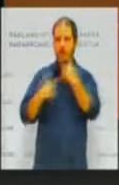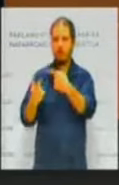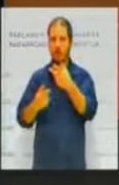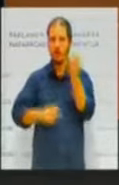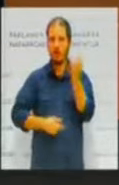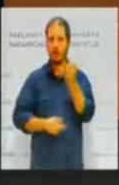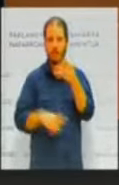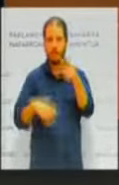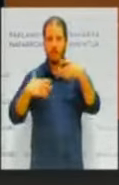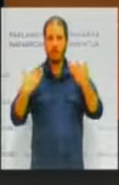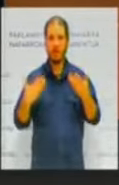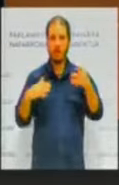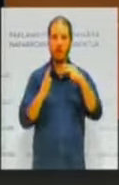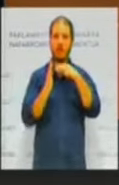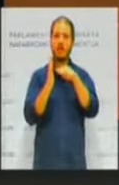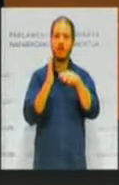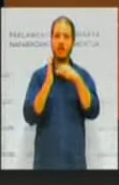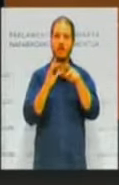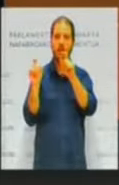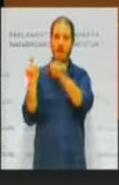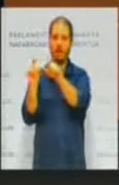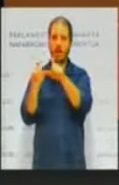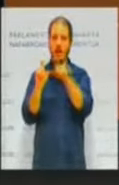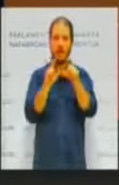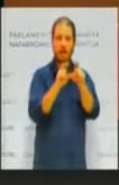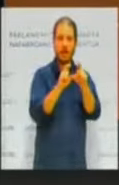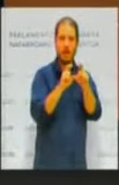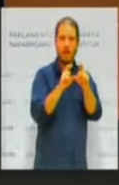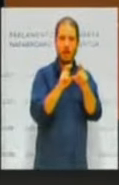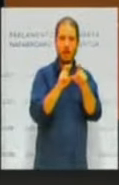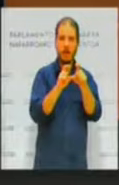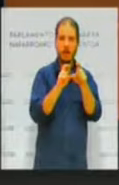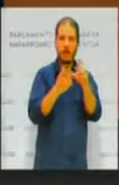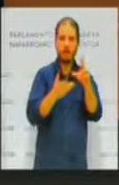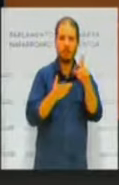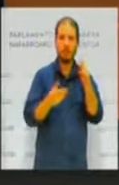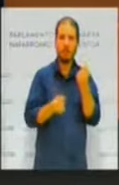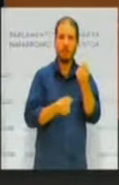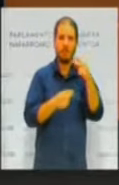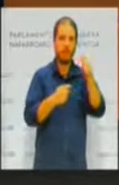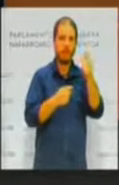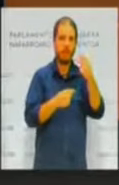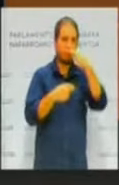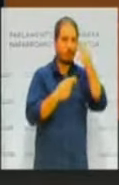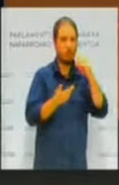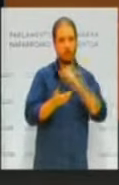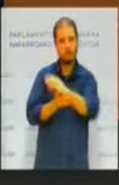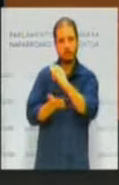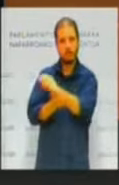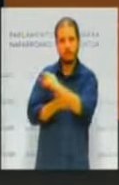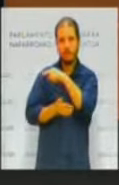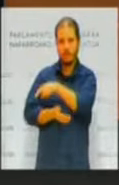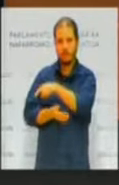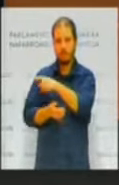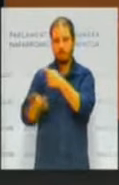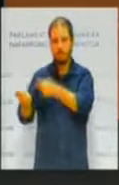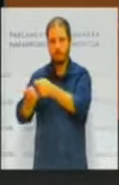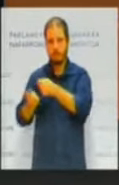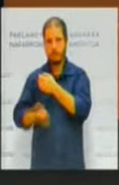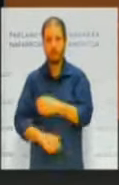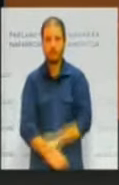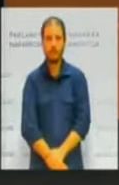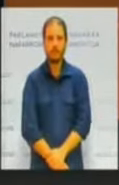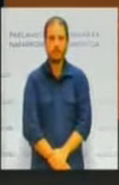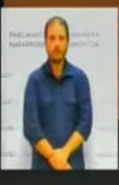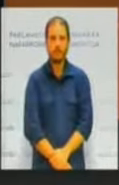esa transparencia a las entidades que se financian con recursos públicos. Pero es verdad también que a pesar de que la vamos a votar a favor, en